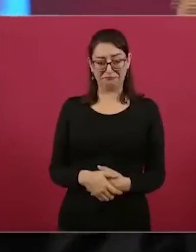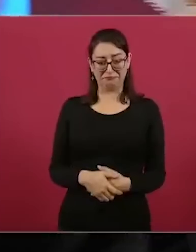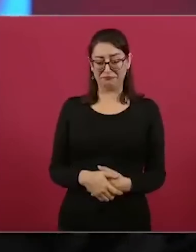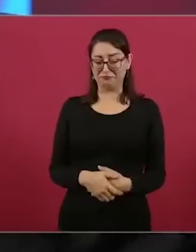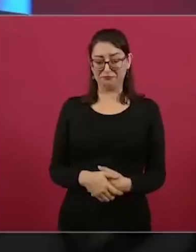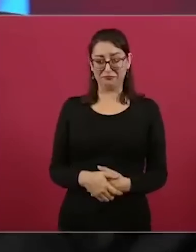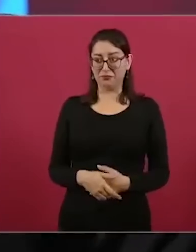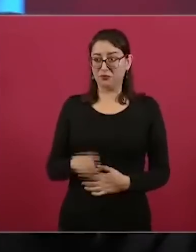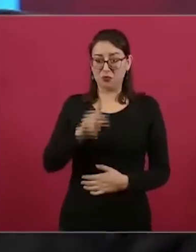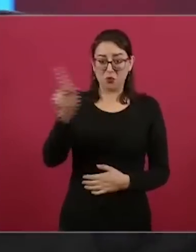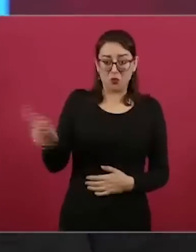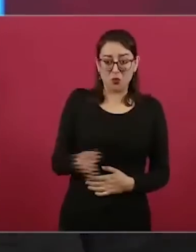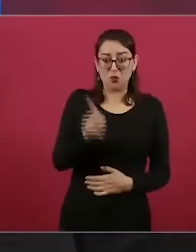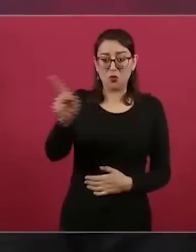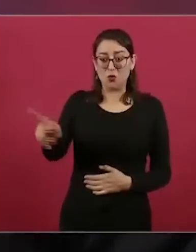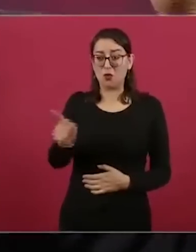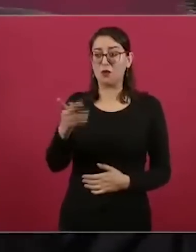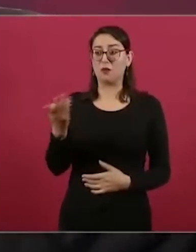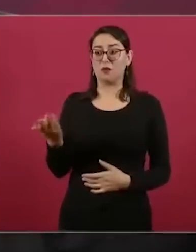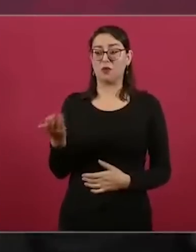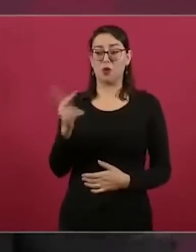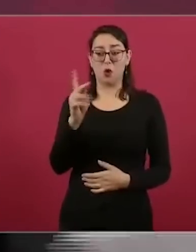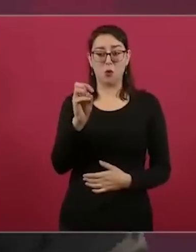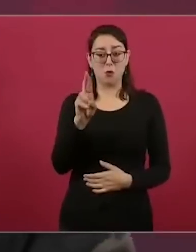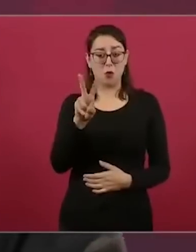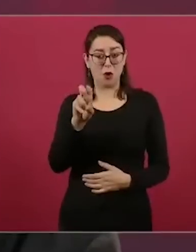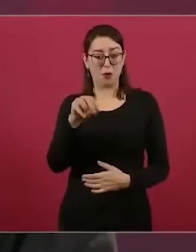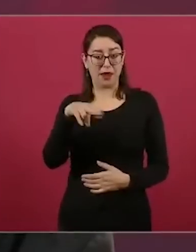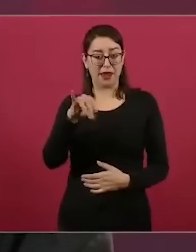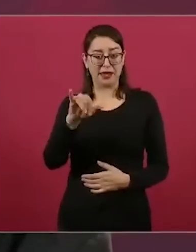porvenir, a Motocintla? No,